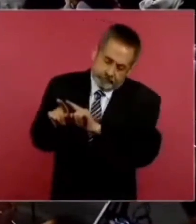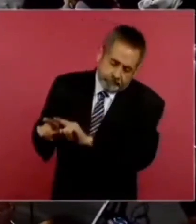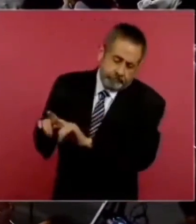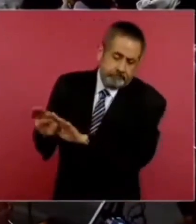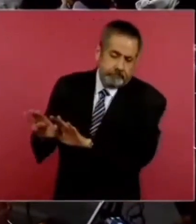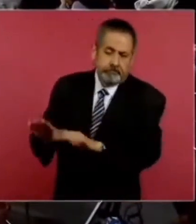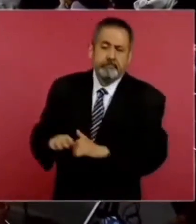Ok. Y en... Gracias.